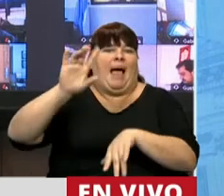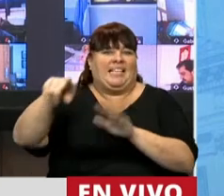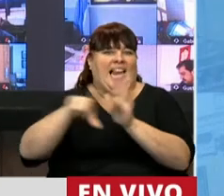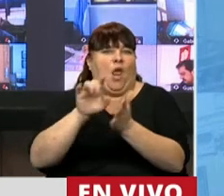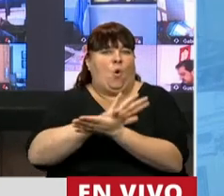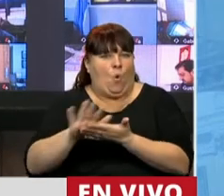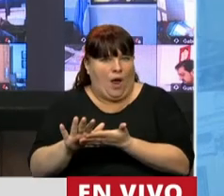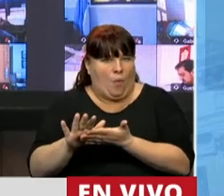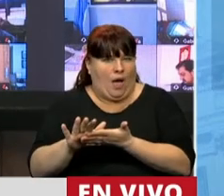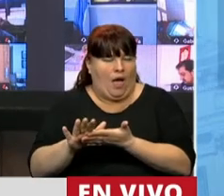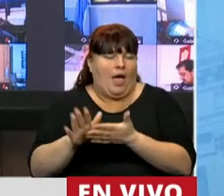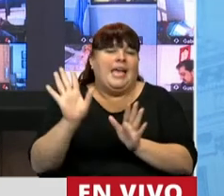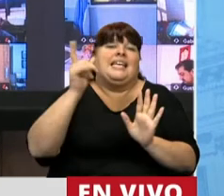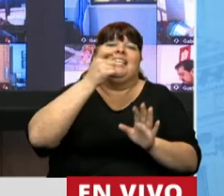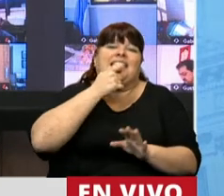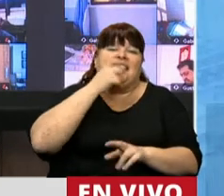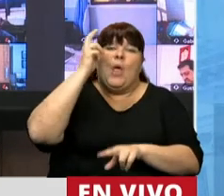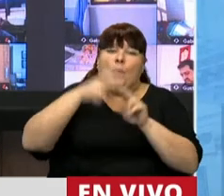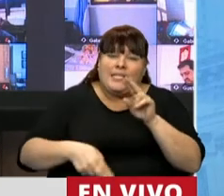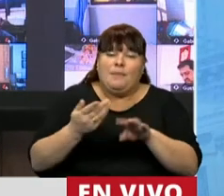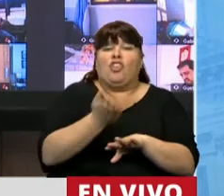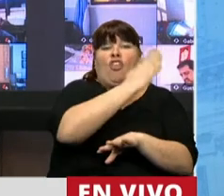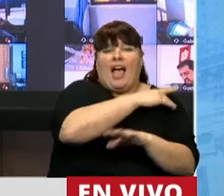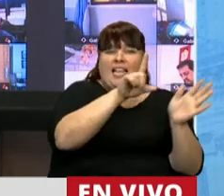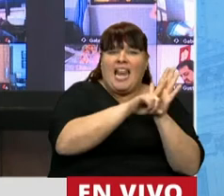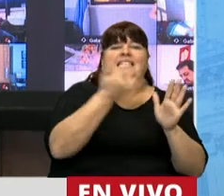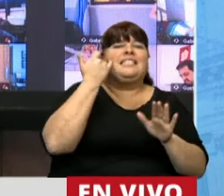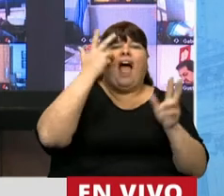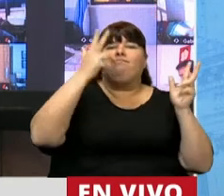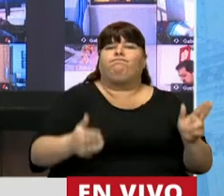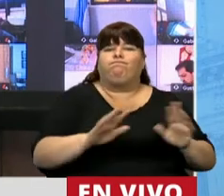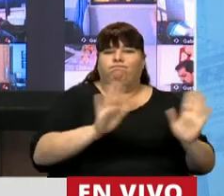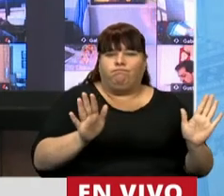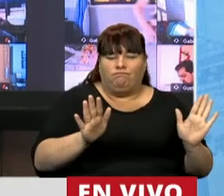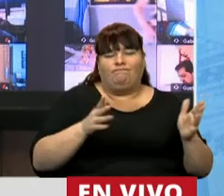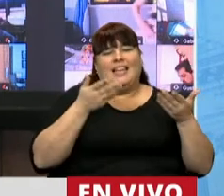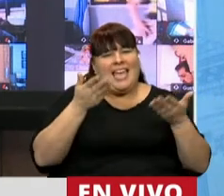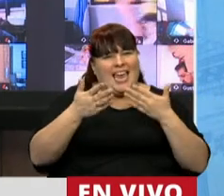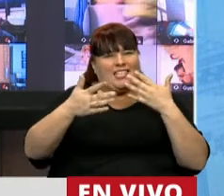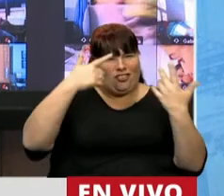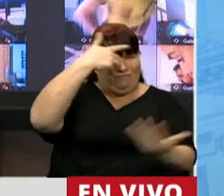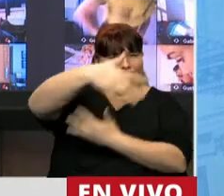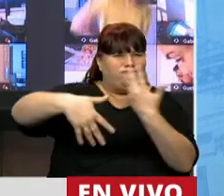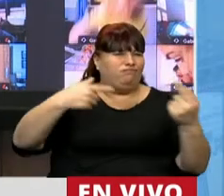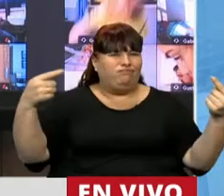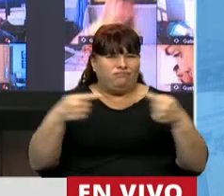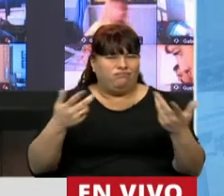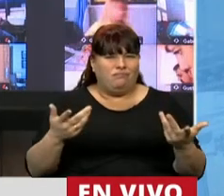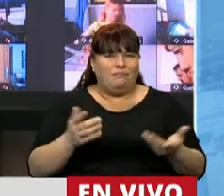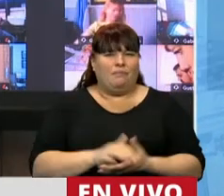nueva ley, salvo que el plazo de prescripción de la anterior ley ya se hubiera cumplido. Esto evidentemente genera una contradicción